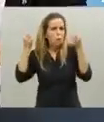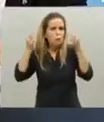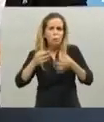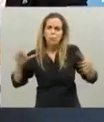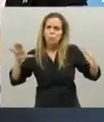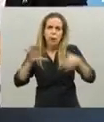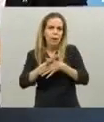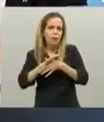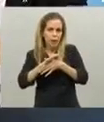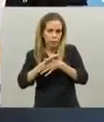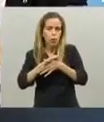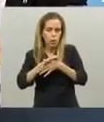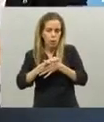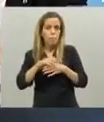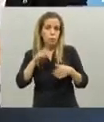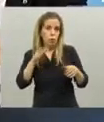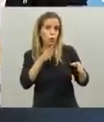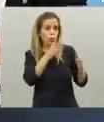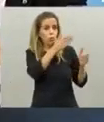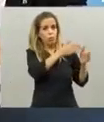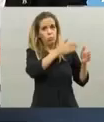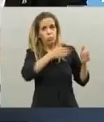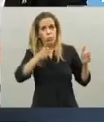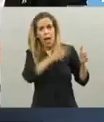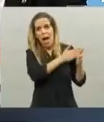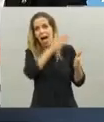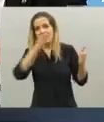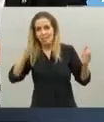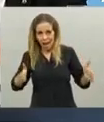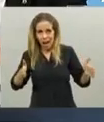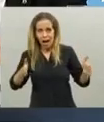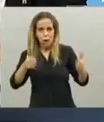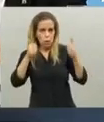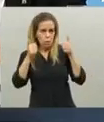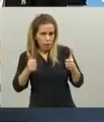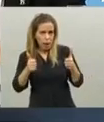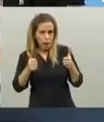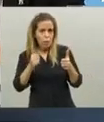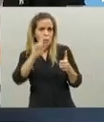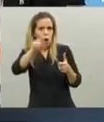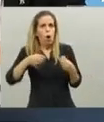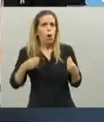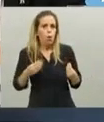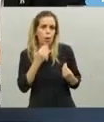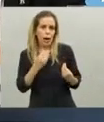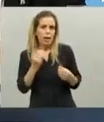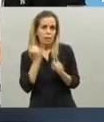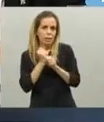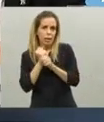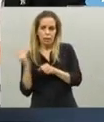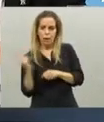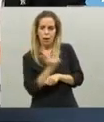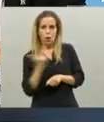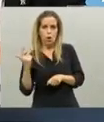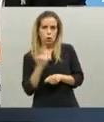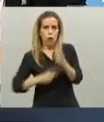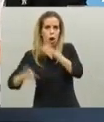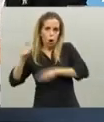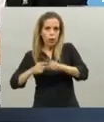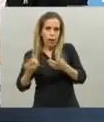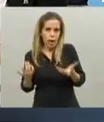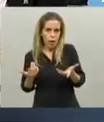buena parte de los resultados que ahí vemos son producto del trabajo en equipo. Pero también quiero transmitir la preocupación,